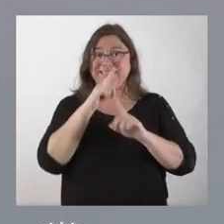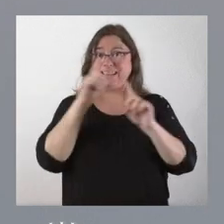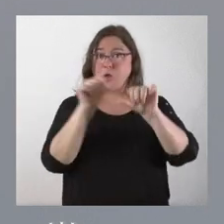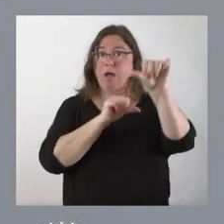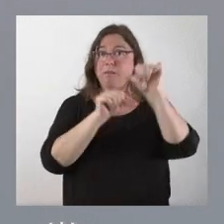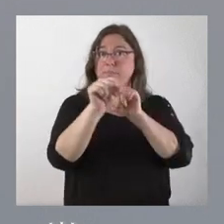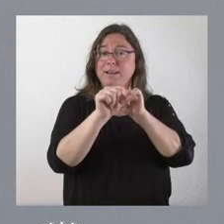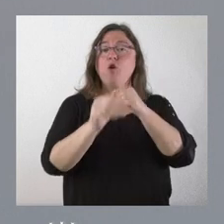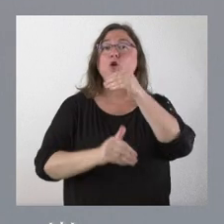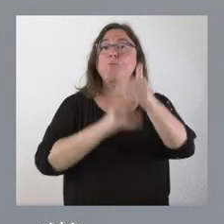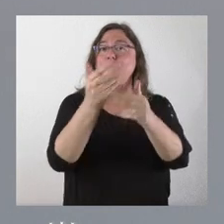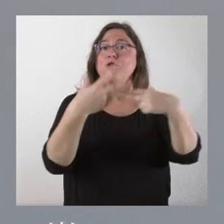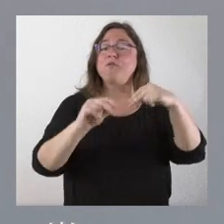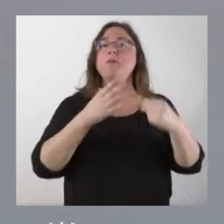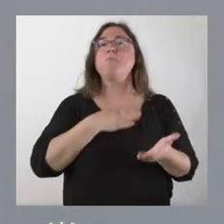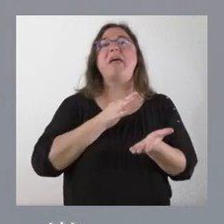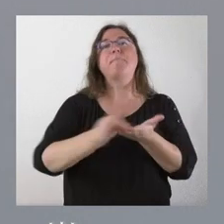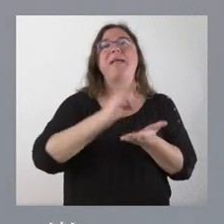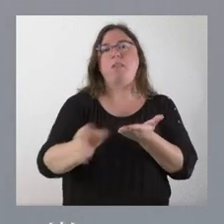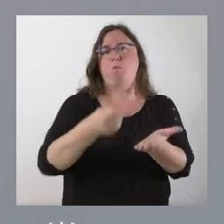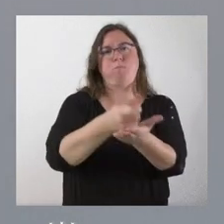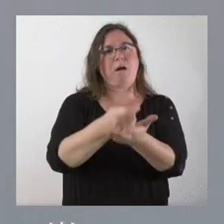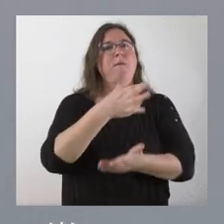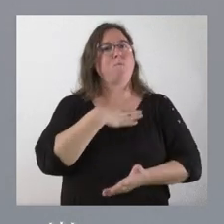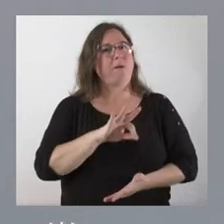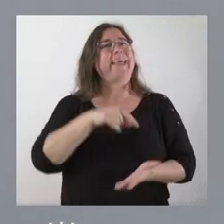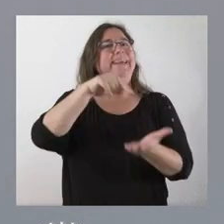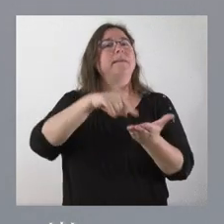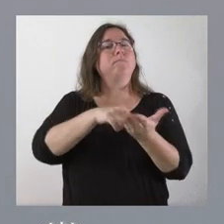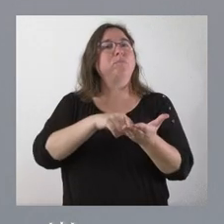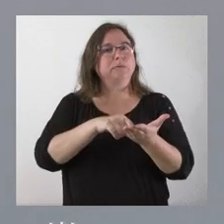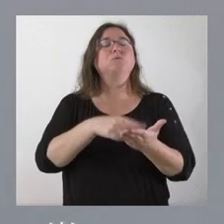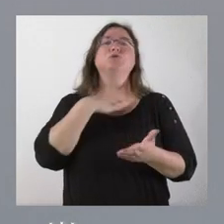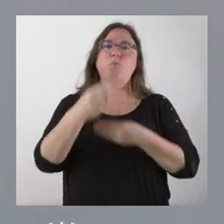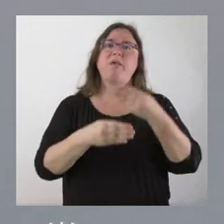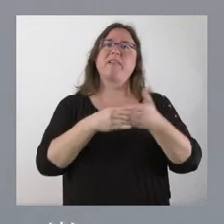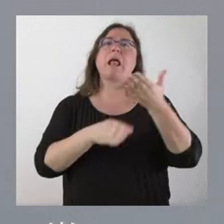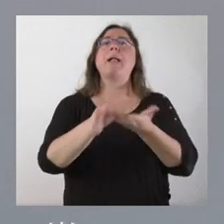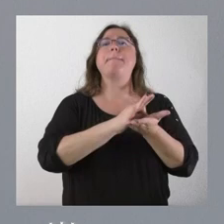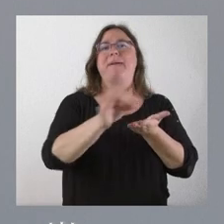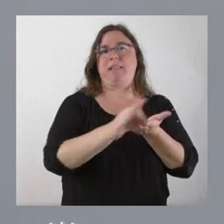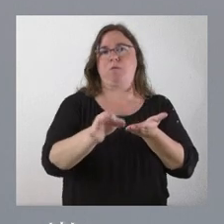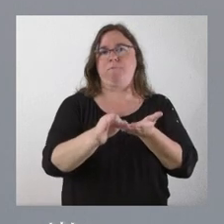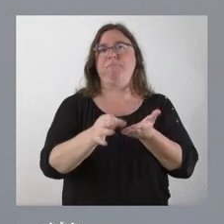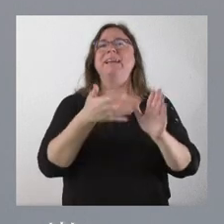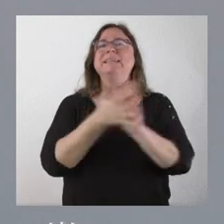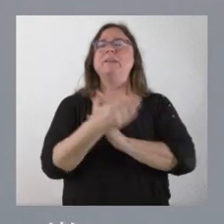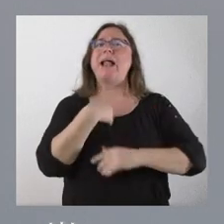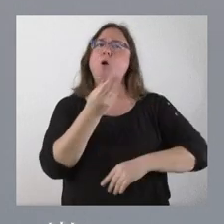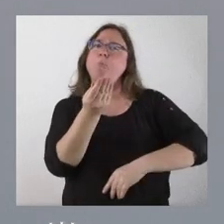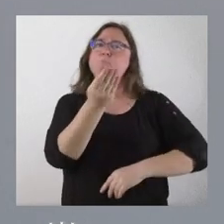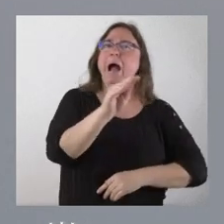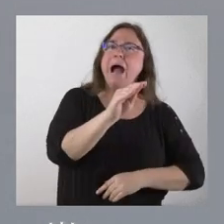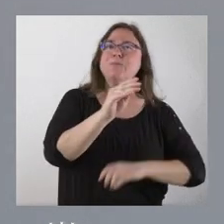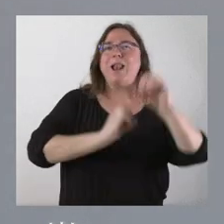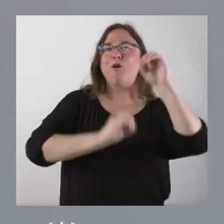se concluya el procedimiento, a través de Bizun se podrán pagar impuestos en nuestra comunidad autónoma. No va a implicar coste alguno de